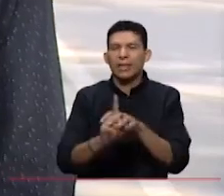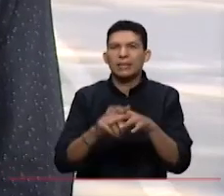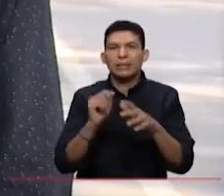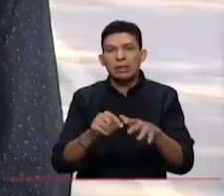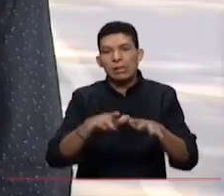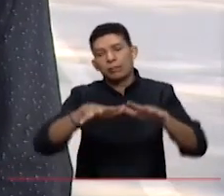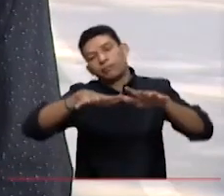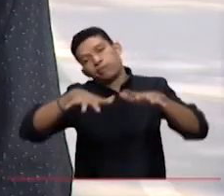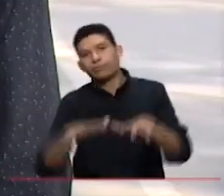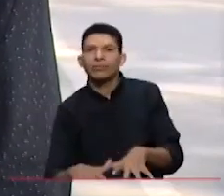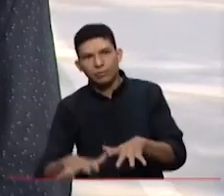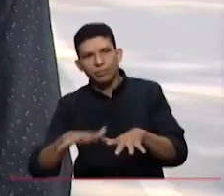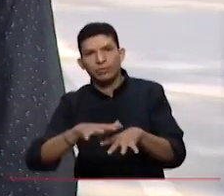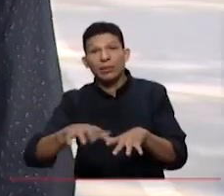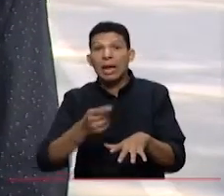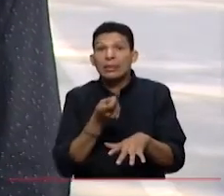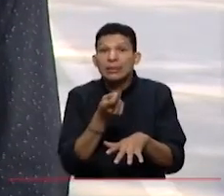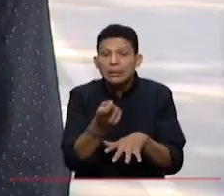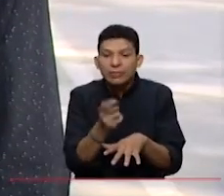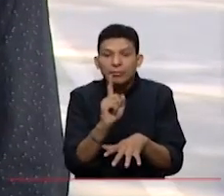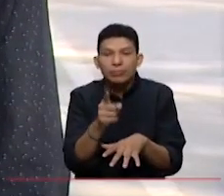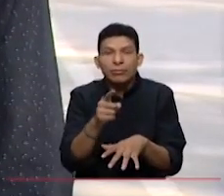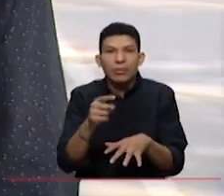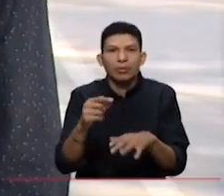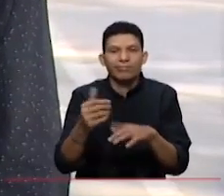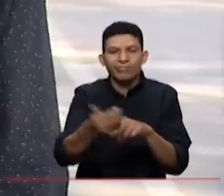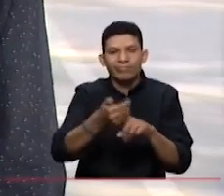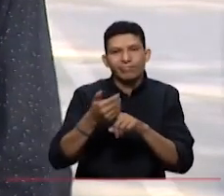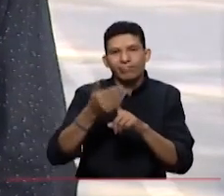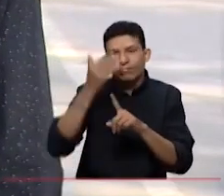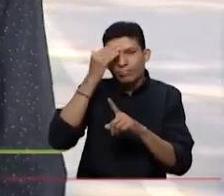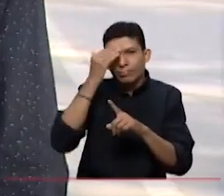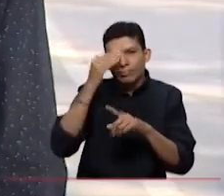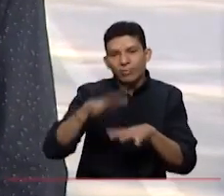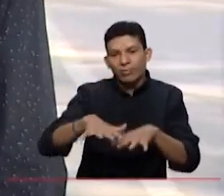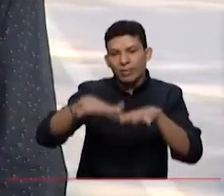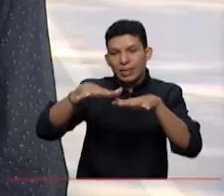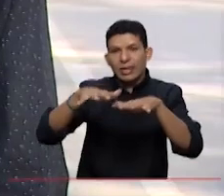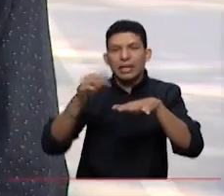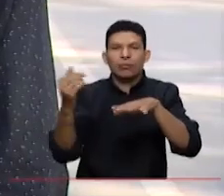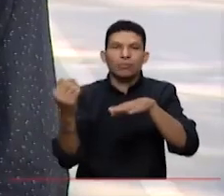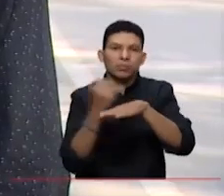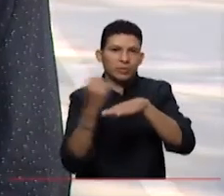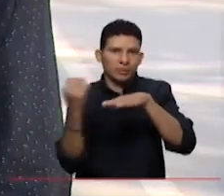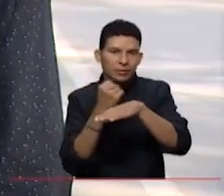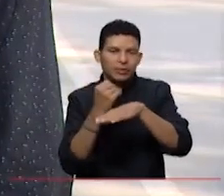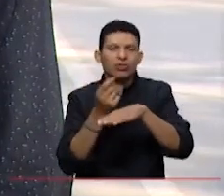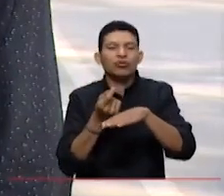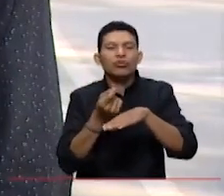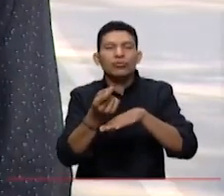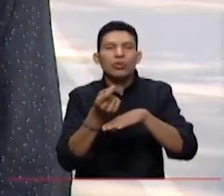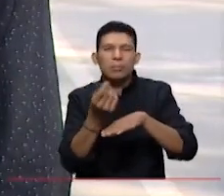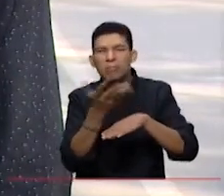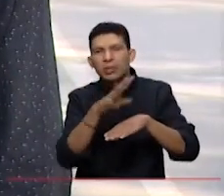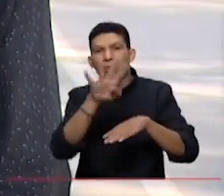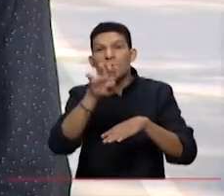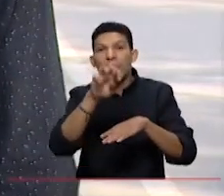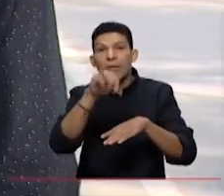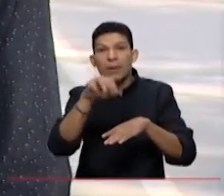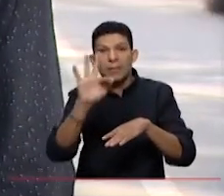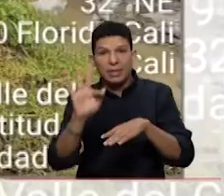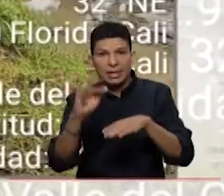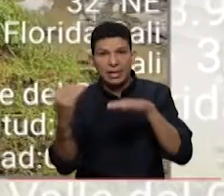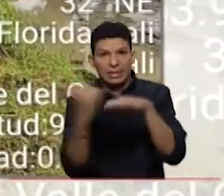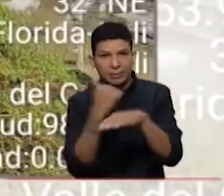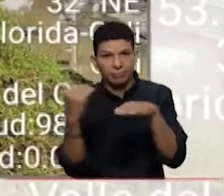socavación del muro marginal que protege el malecón, el cual se encuentra a una distancia aproximada de nueve metros de la